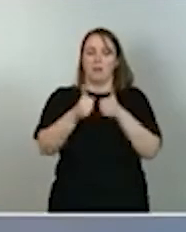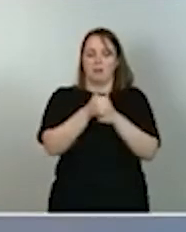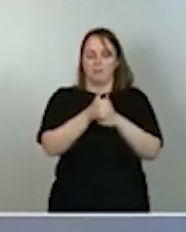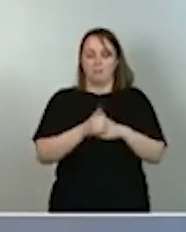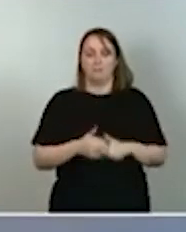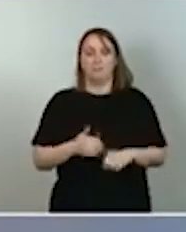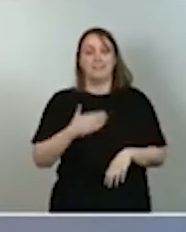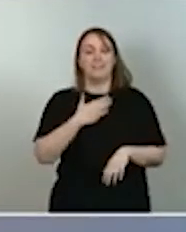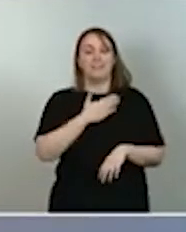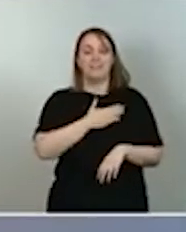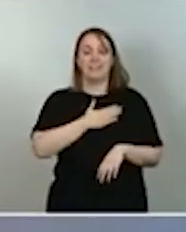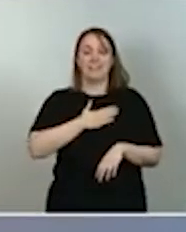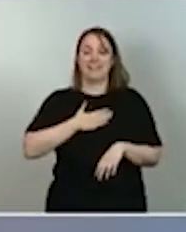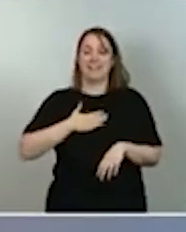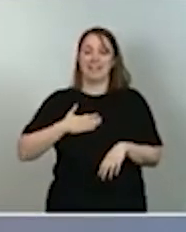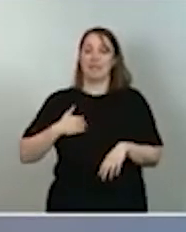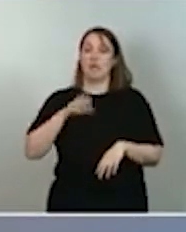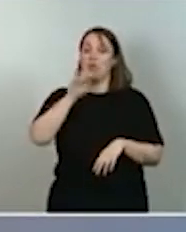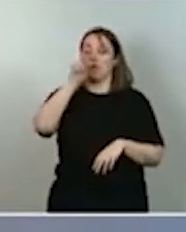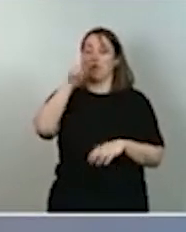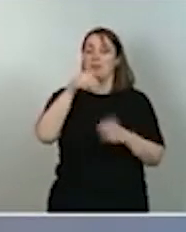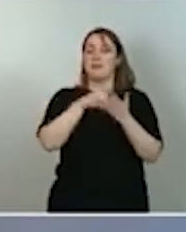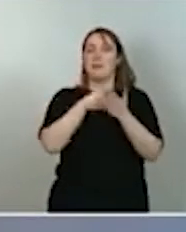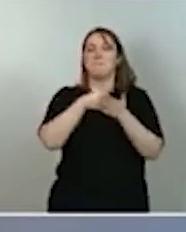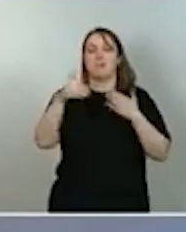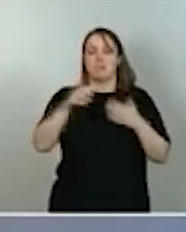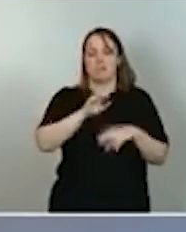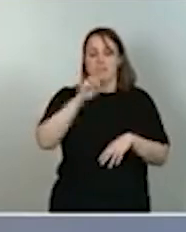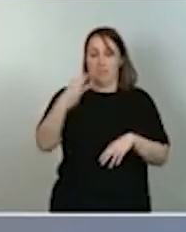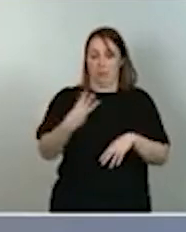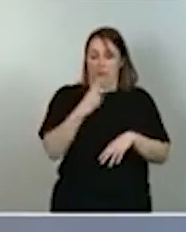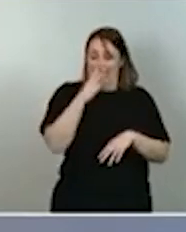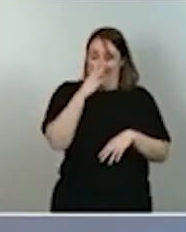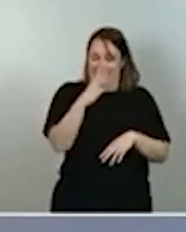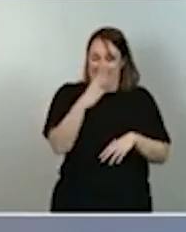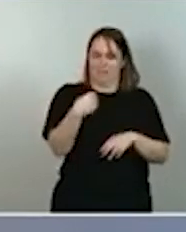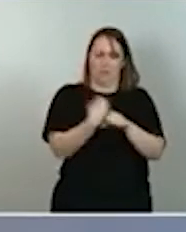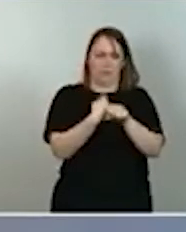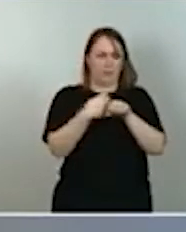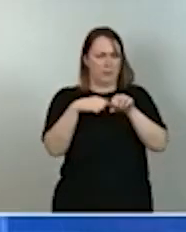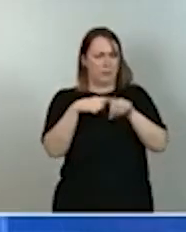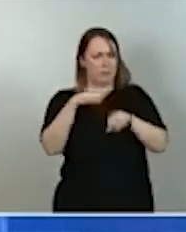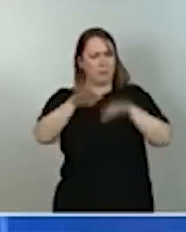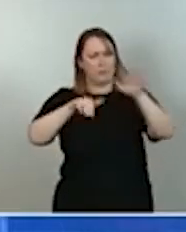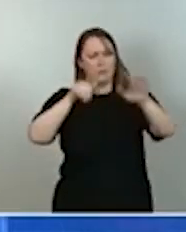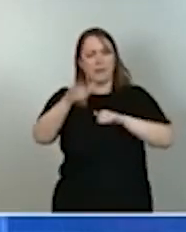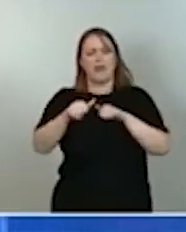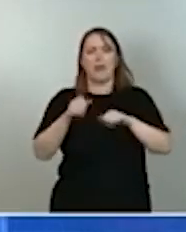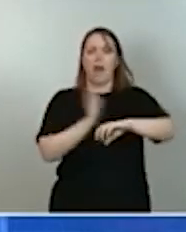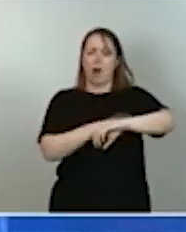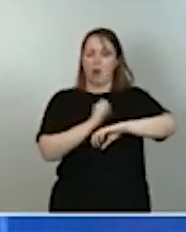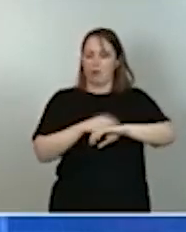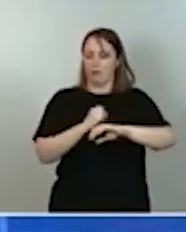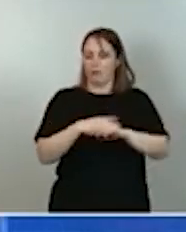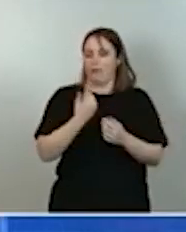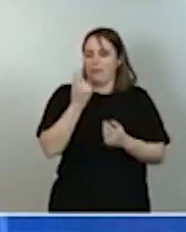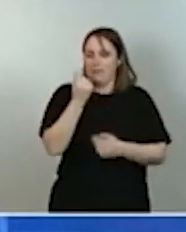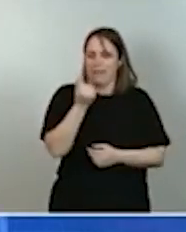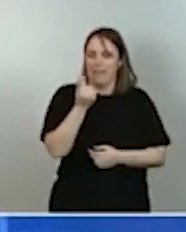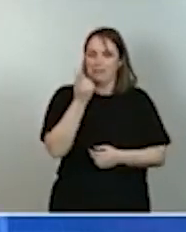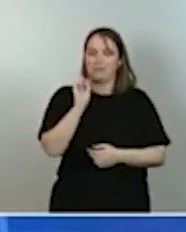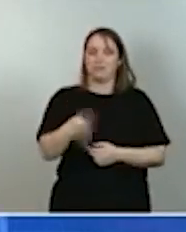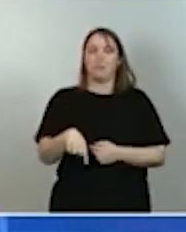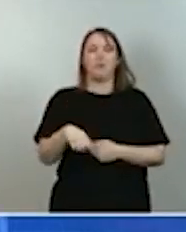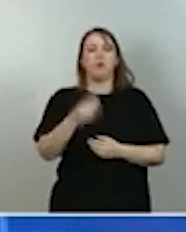movilizar más de 12.000 millones de euros en tres años, incrementar empleo, generar ahorros en las economías domésticas, reducir consumo